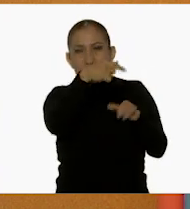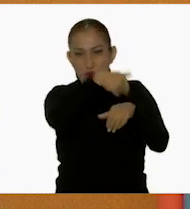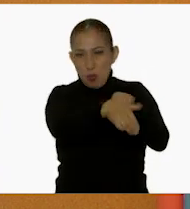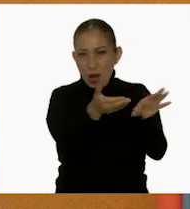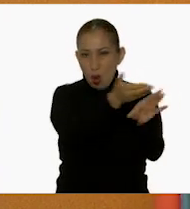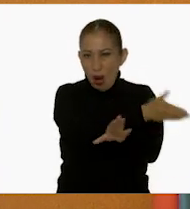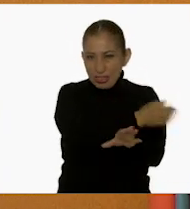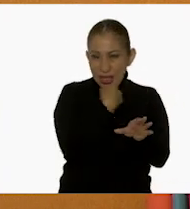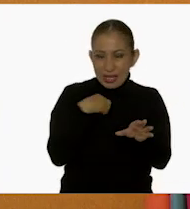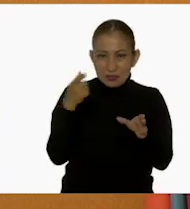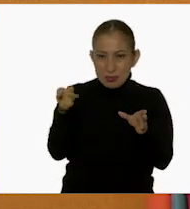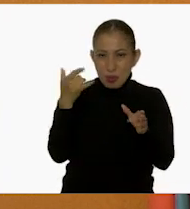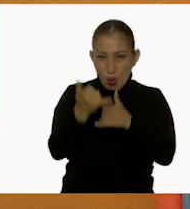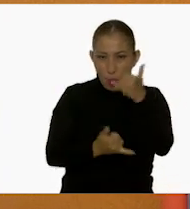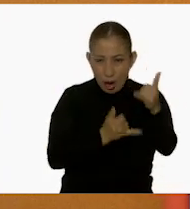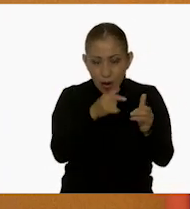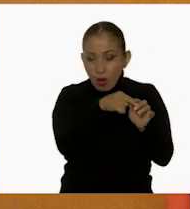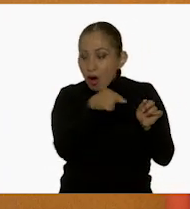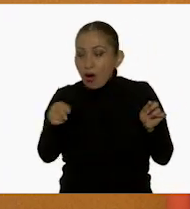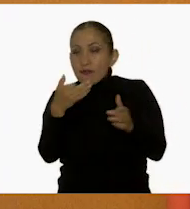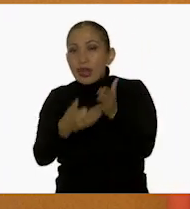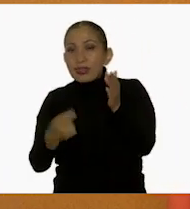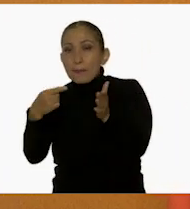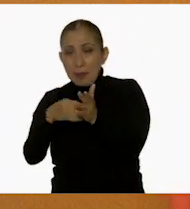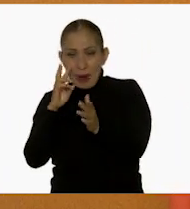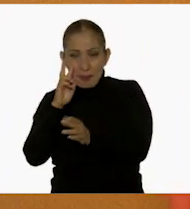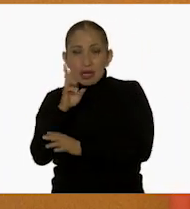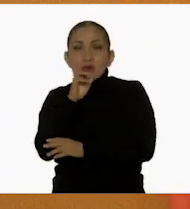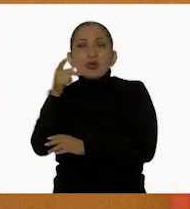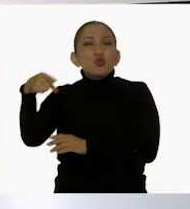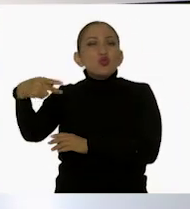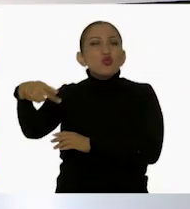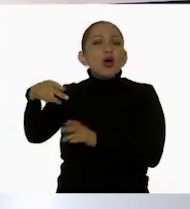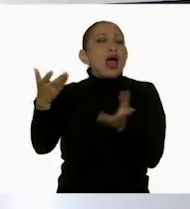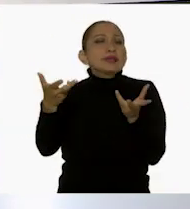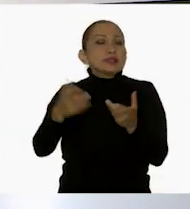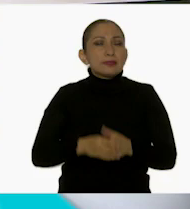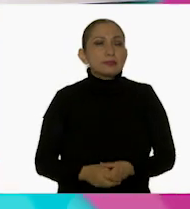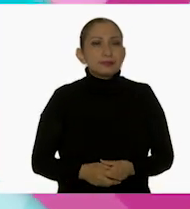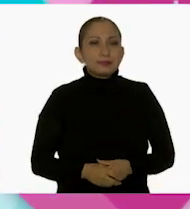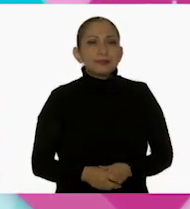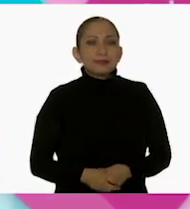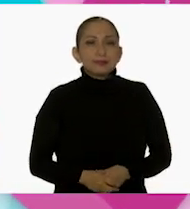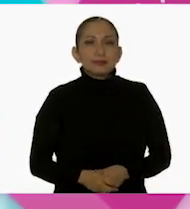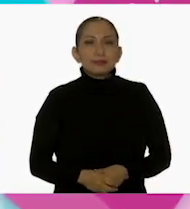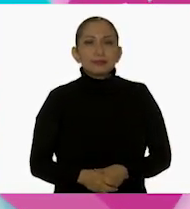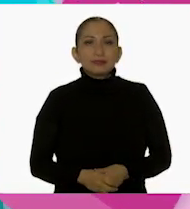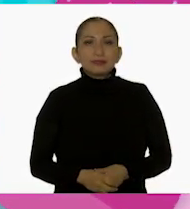que ellas lanzaron. Pero, ¿qué les parece si vamos a ver cómo lo resolvieron ellos? A ver, vamos a verlo. Vamos a ver. Vamos, sí, vamos.